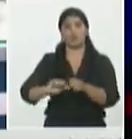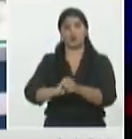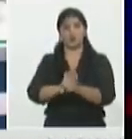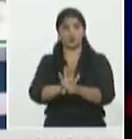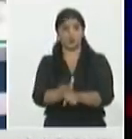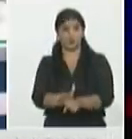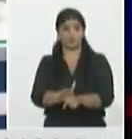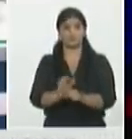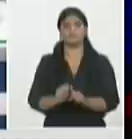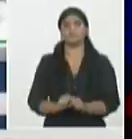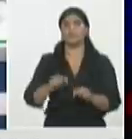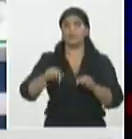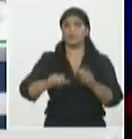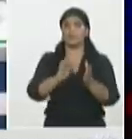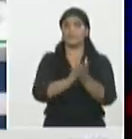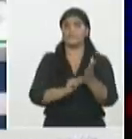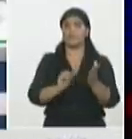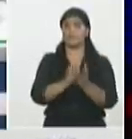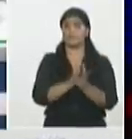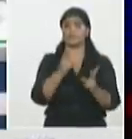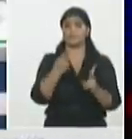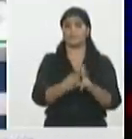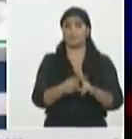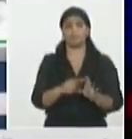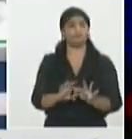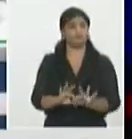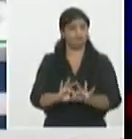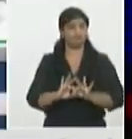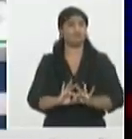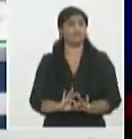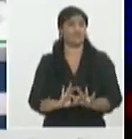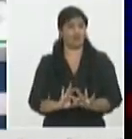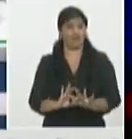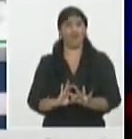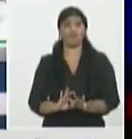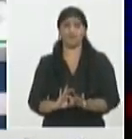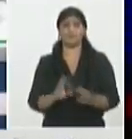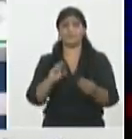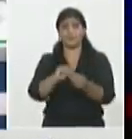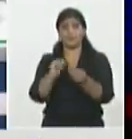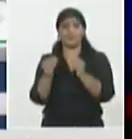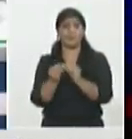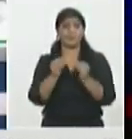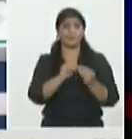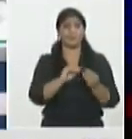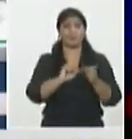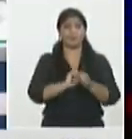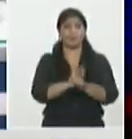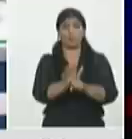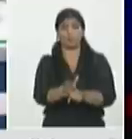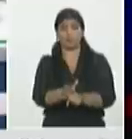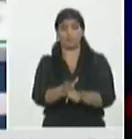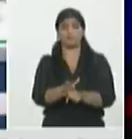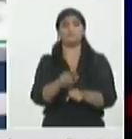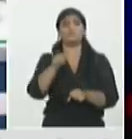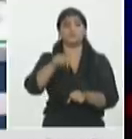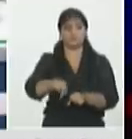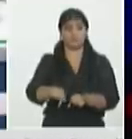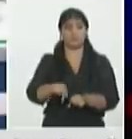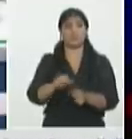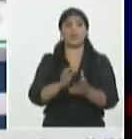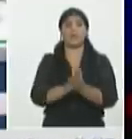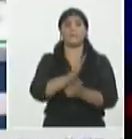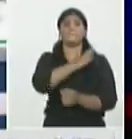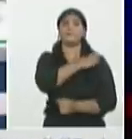ratifica mayo como el mes de más altas cifras de contagiados durante toda la pandemia desde marzo del